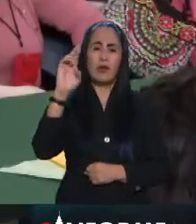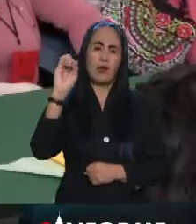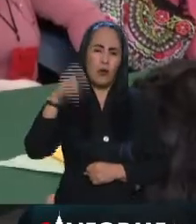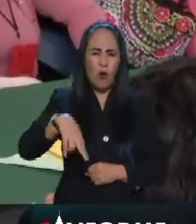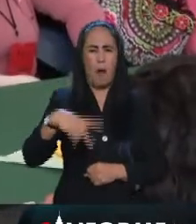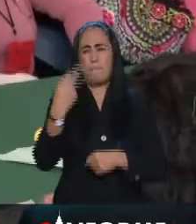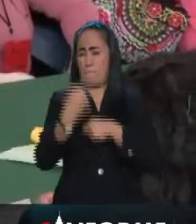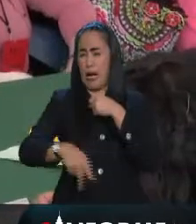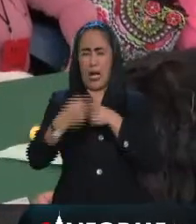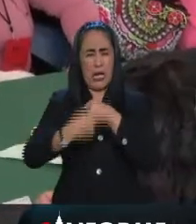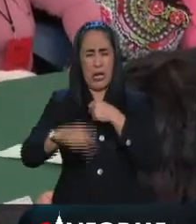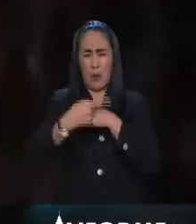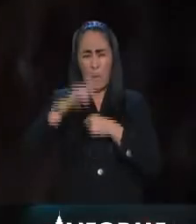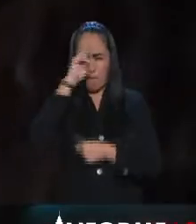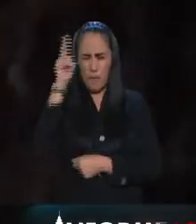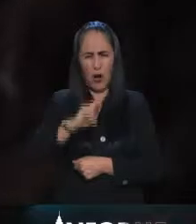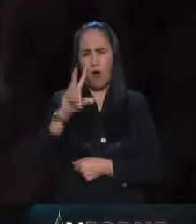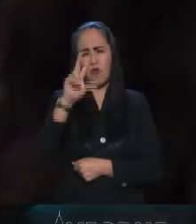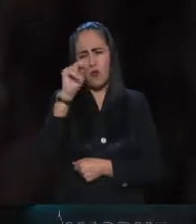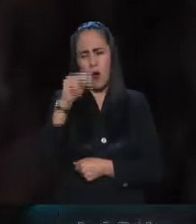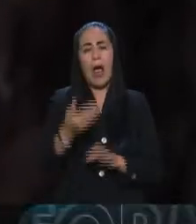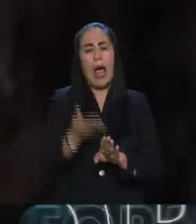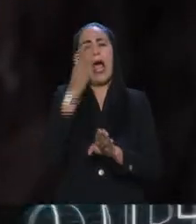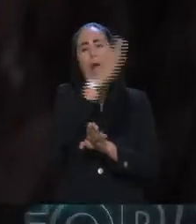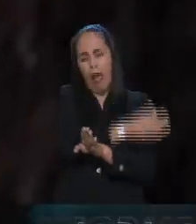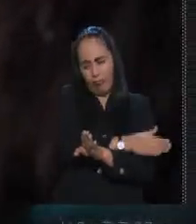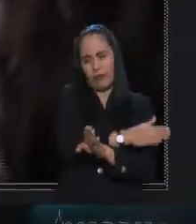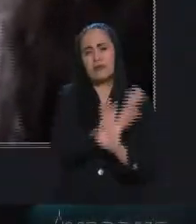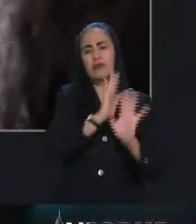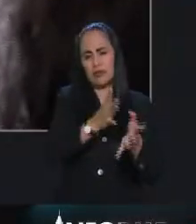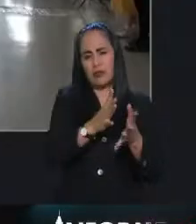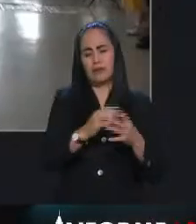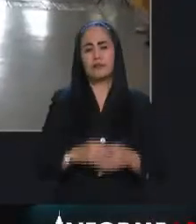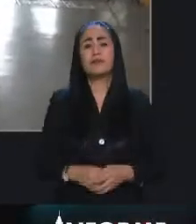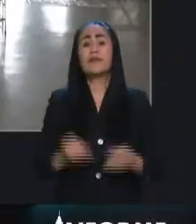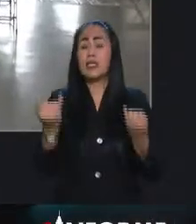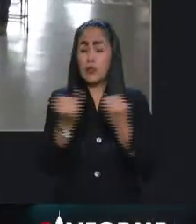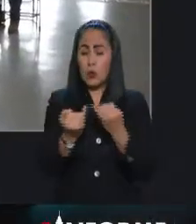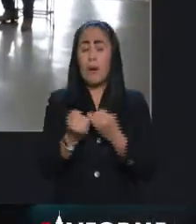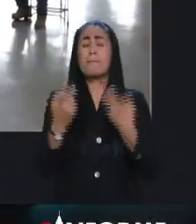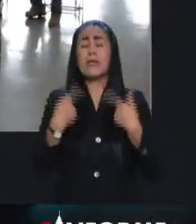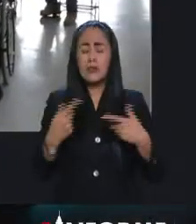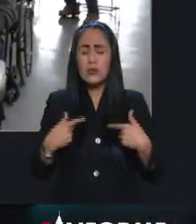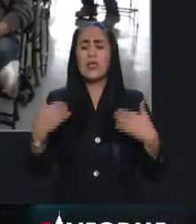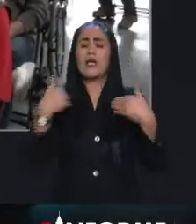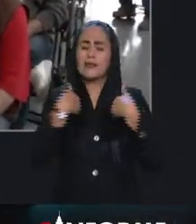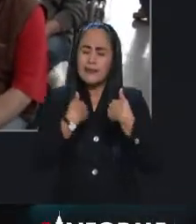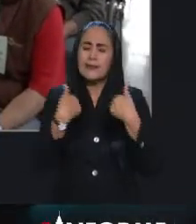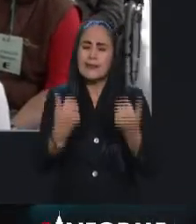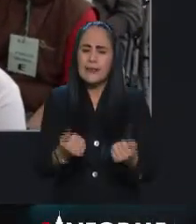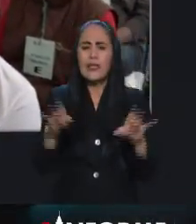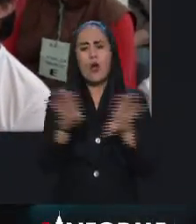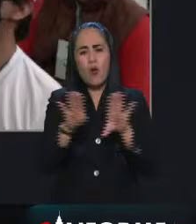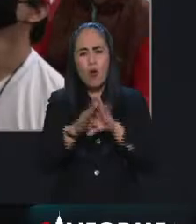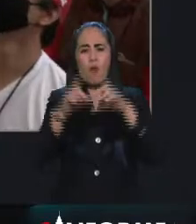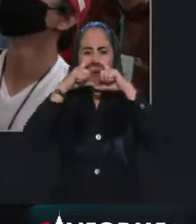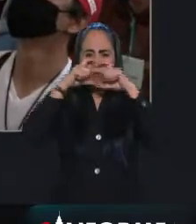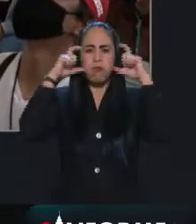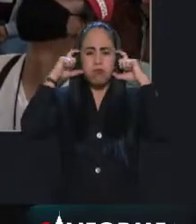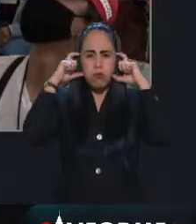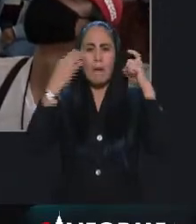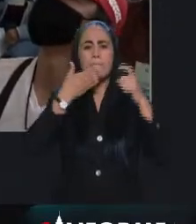vacunas por un lado, están las variantes previas y está también que, bueno, la gente ya ha entendido del uso de cubrebocas, no